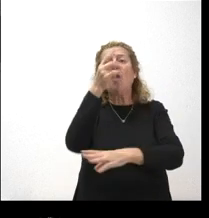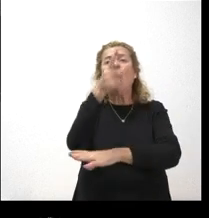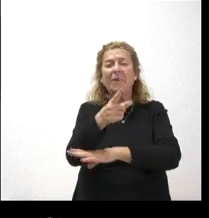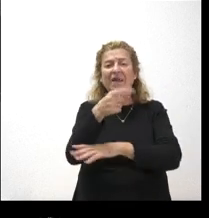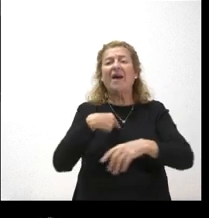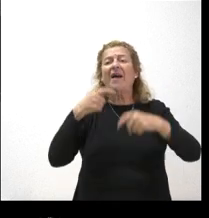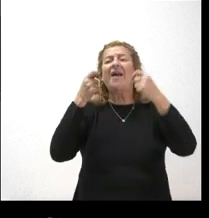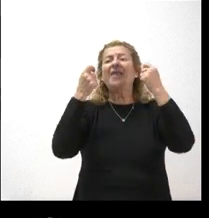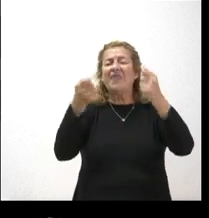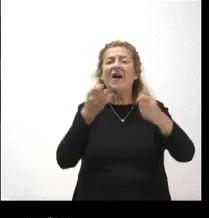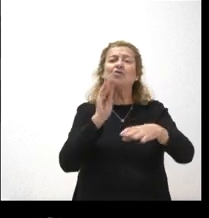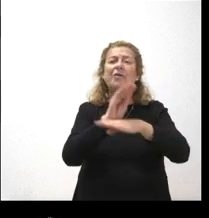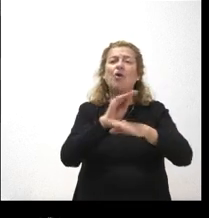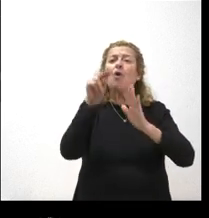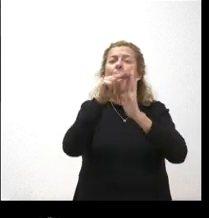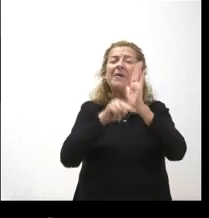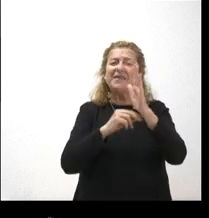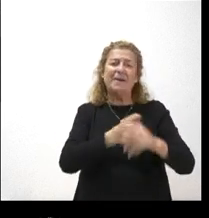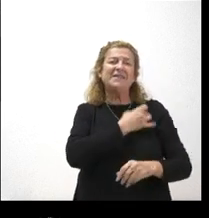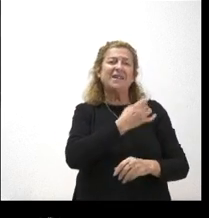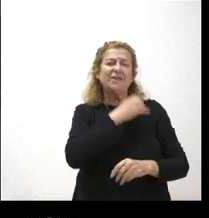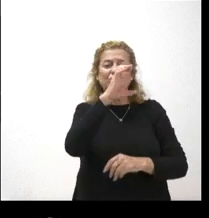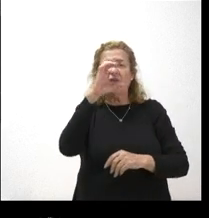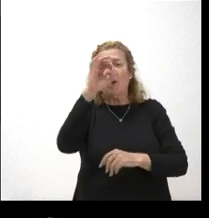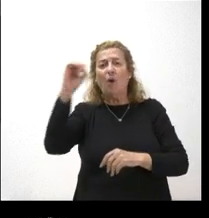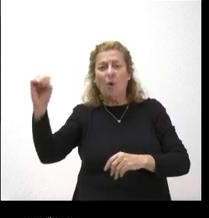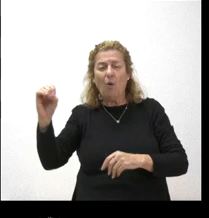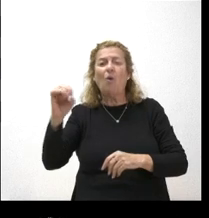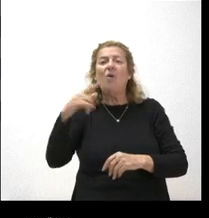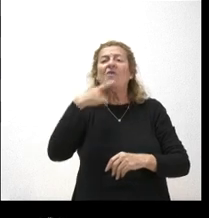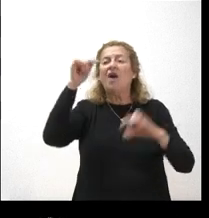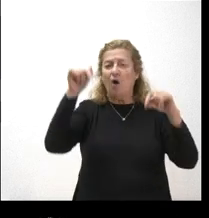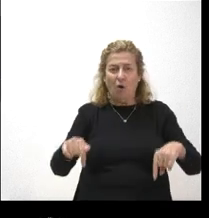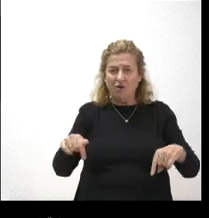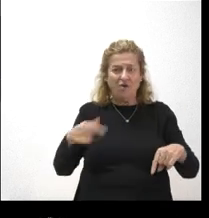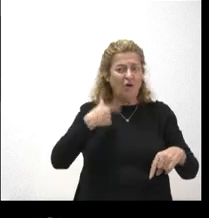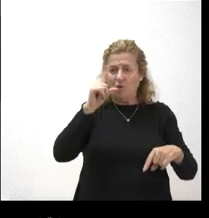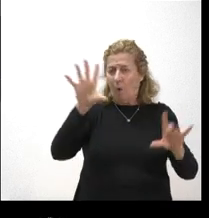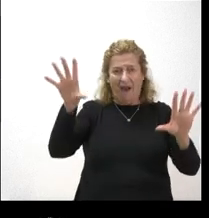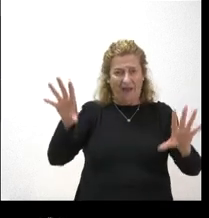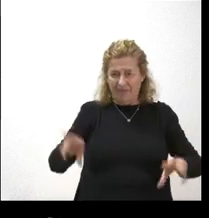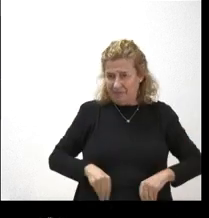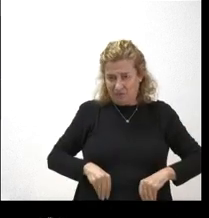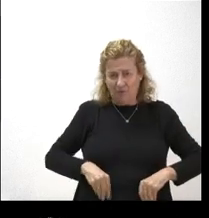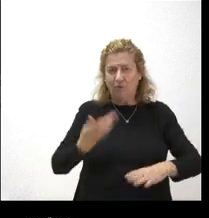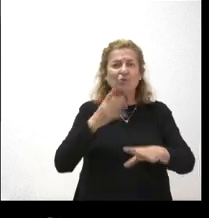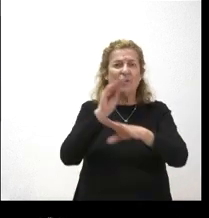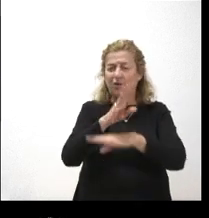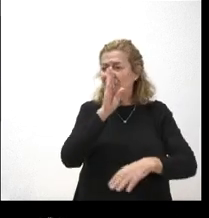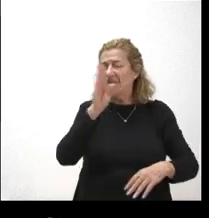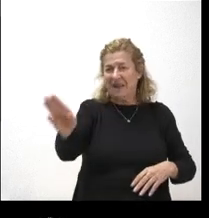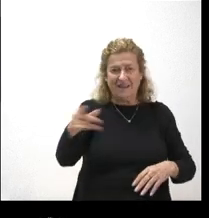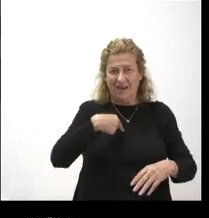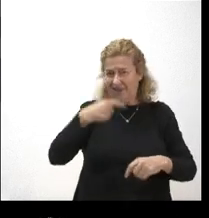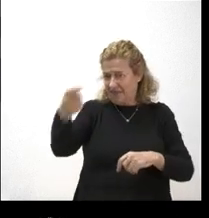la subvención nominativa a los sindicatos Comisiones Sobreras ha confirmado hoy que no va a aceptar la subvención directa que se les ha